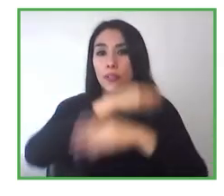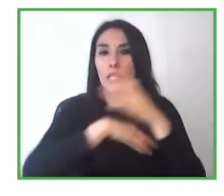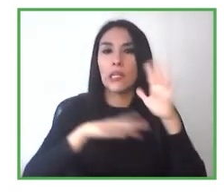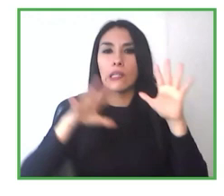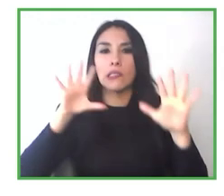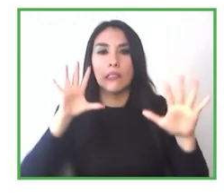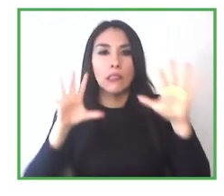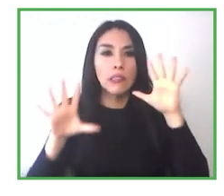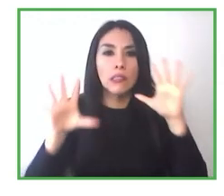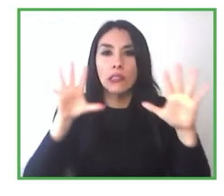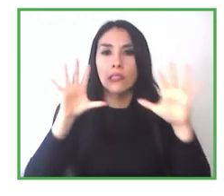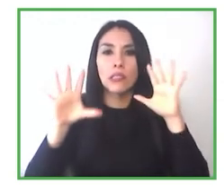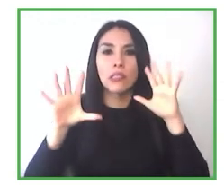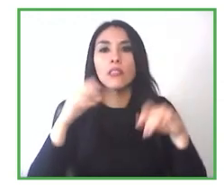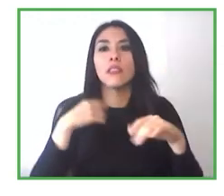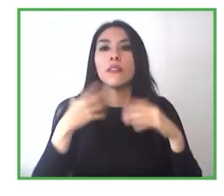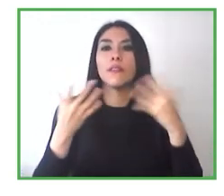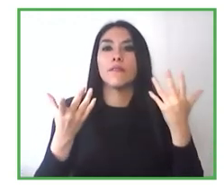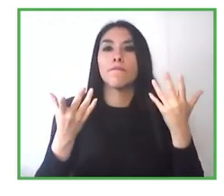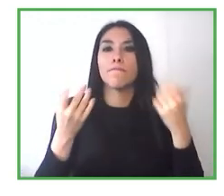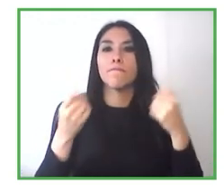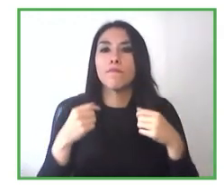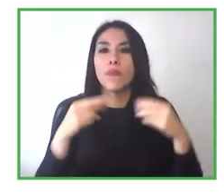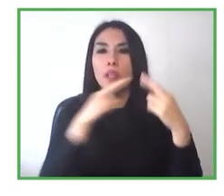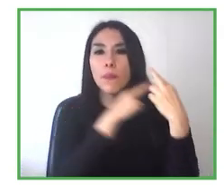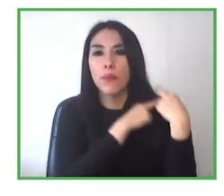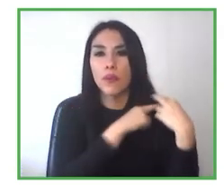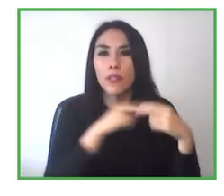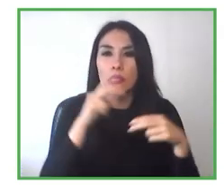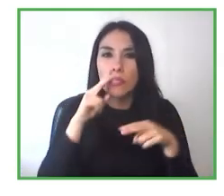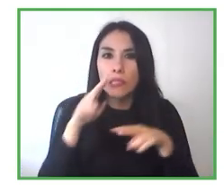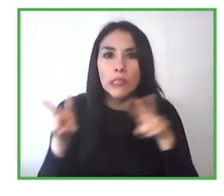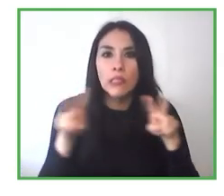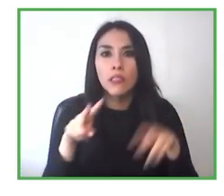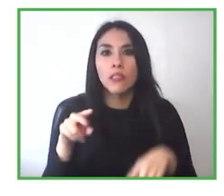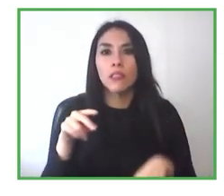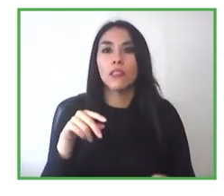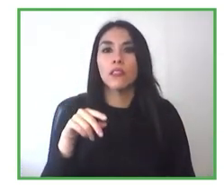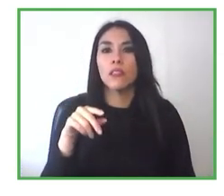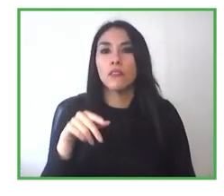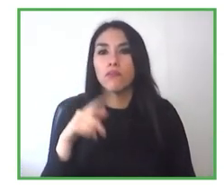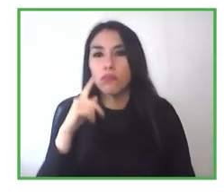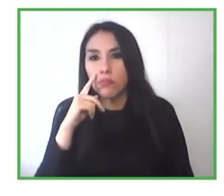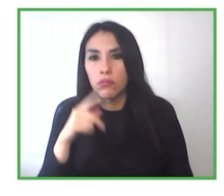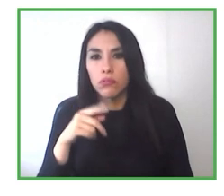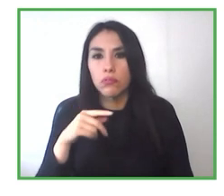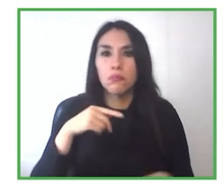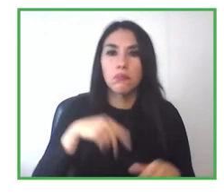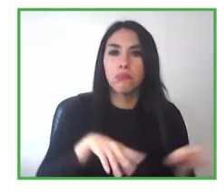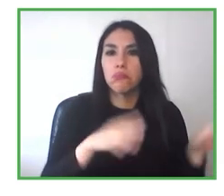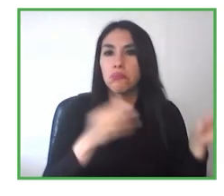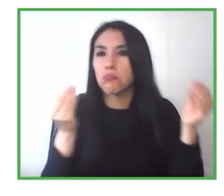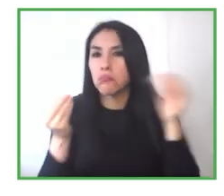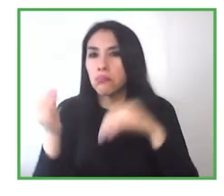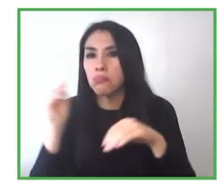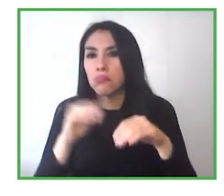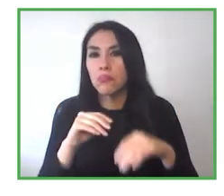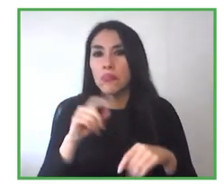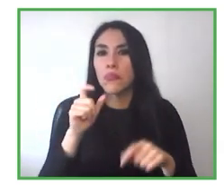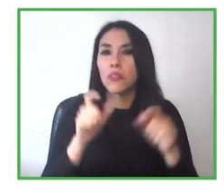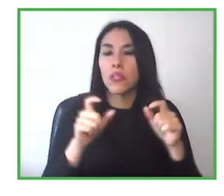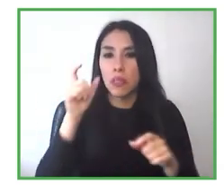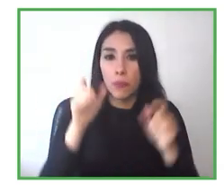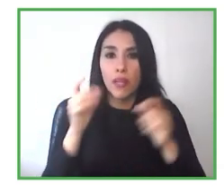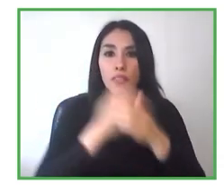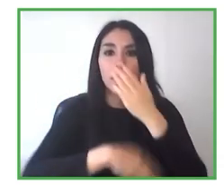operativo, hasta encontramos personas, discapacidad, especializadas, profesionales, con títulos, muy preparadas,